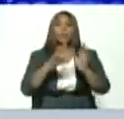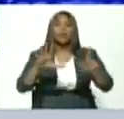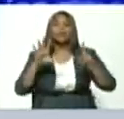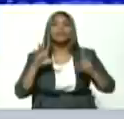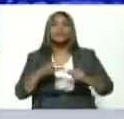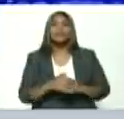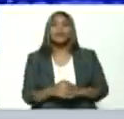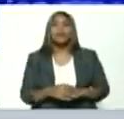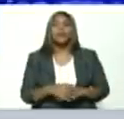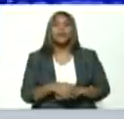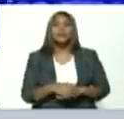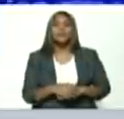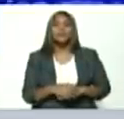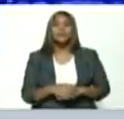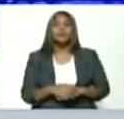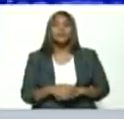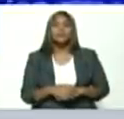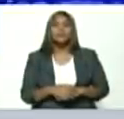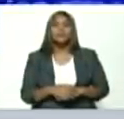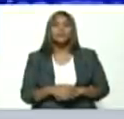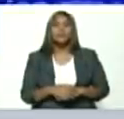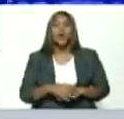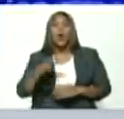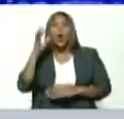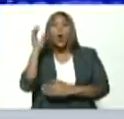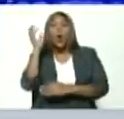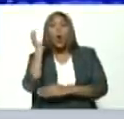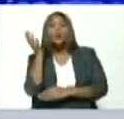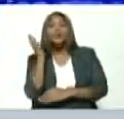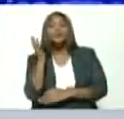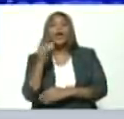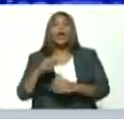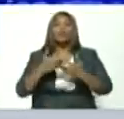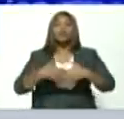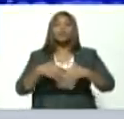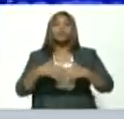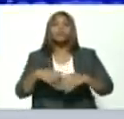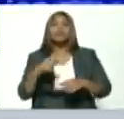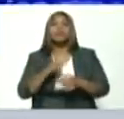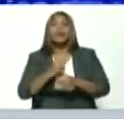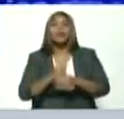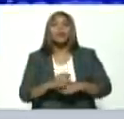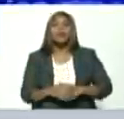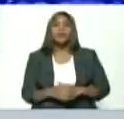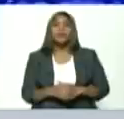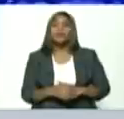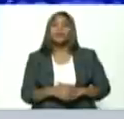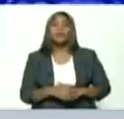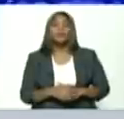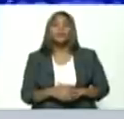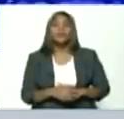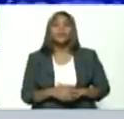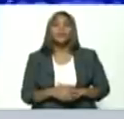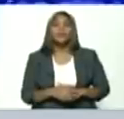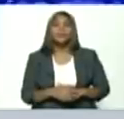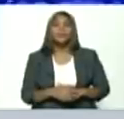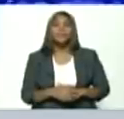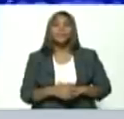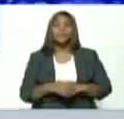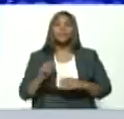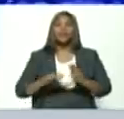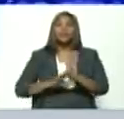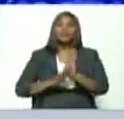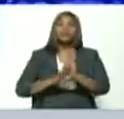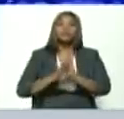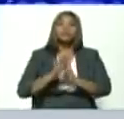los consejos productivos de trabajadores, los CPT, se ha producido un crecimiento por